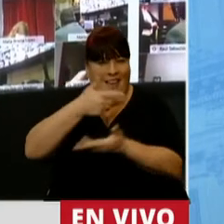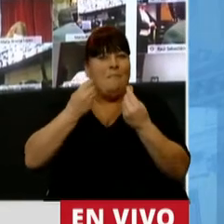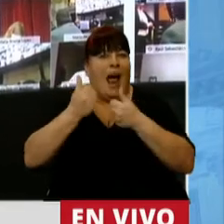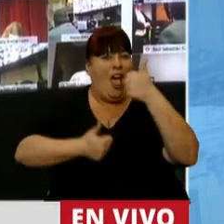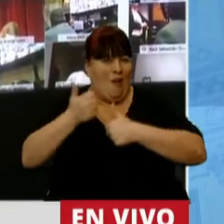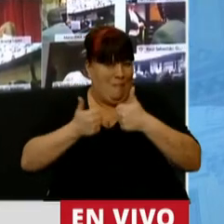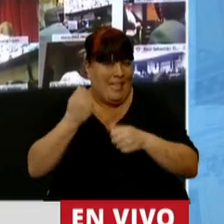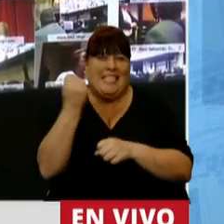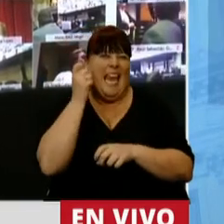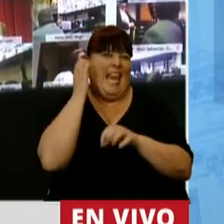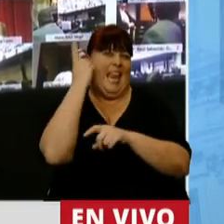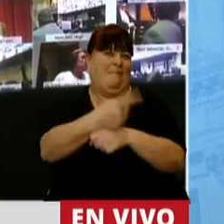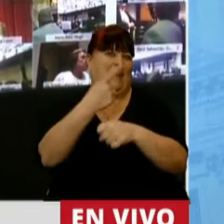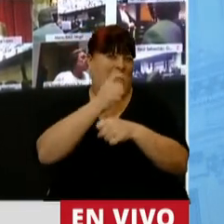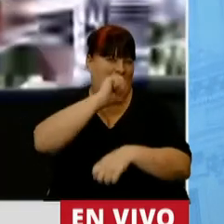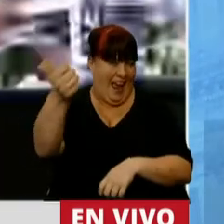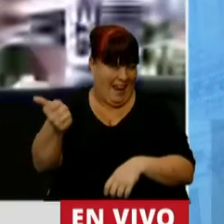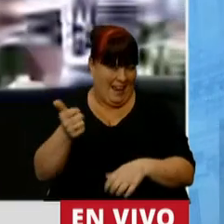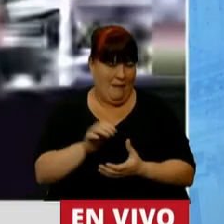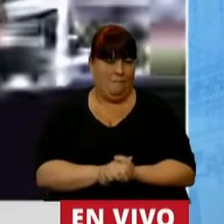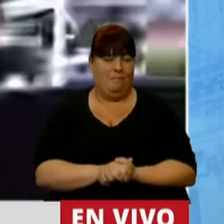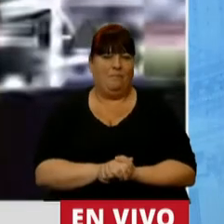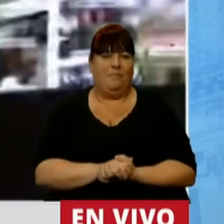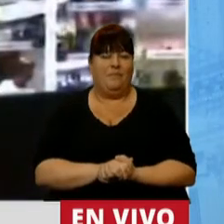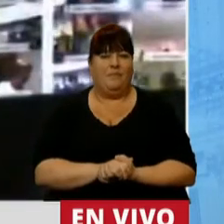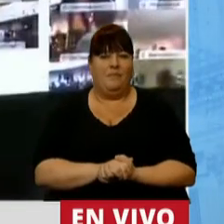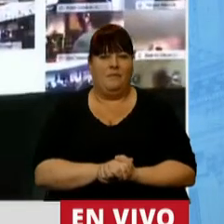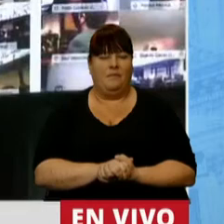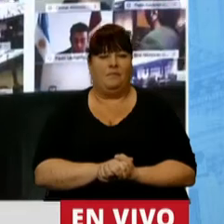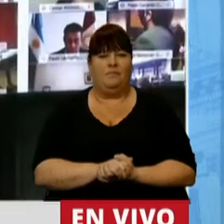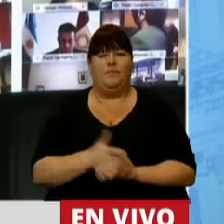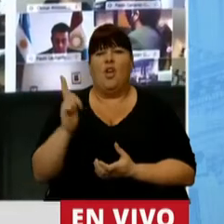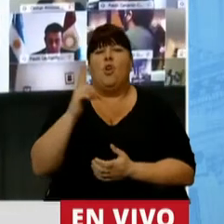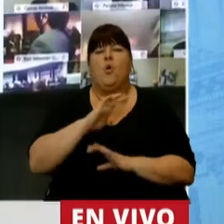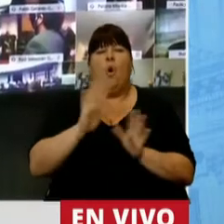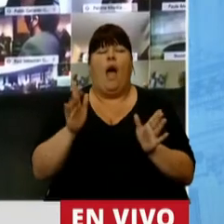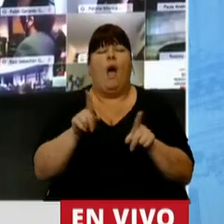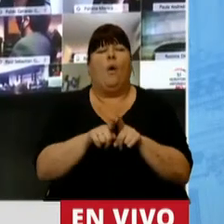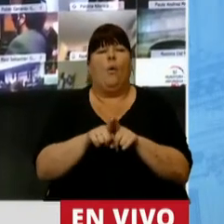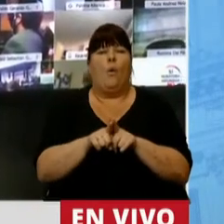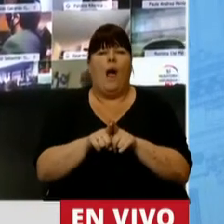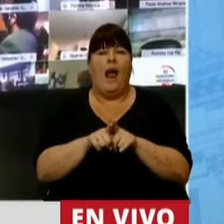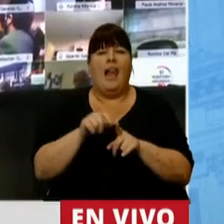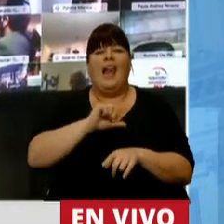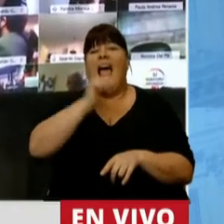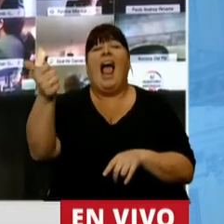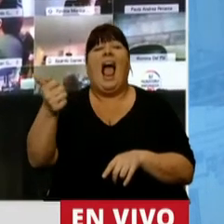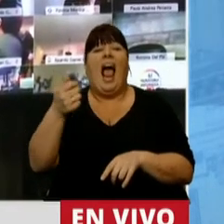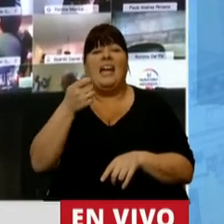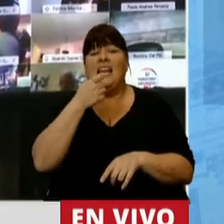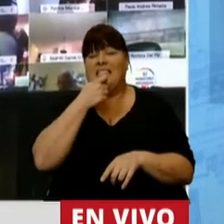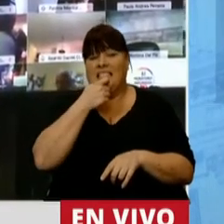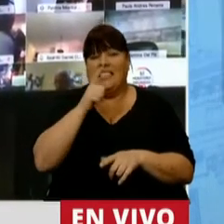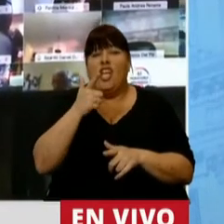está compitiendo por llegar primero a la meta, que no existe la posibilidad de llegar a obtener un triunfo